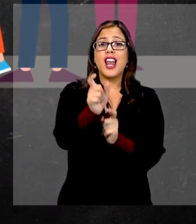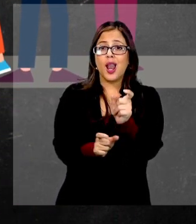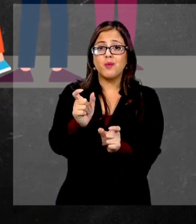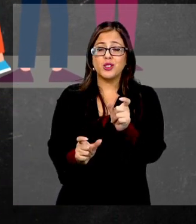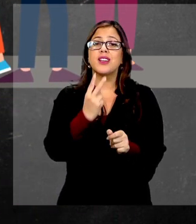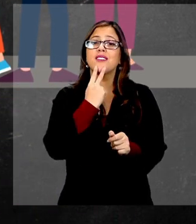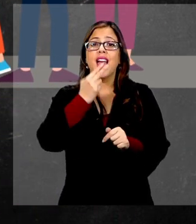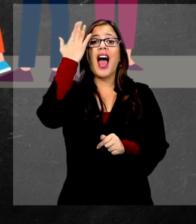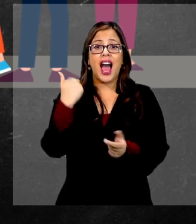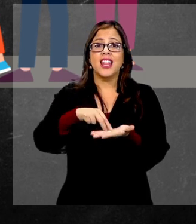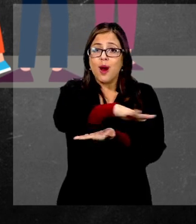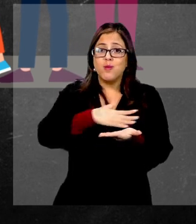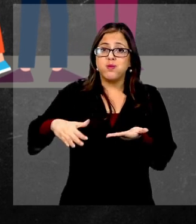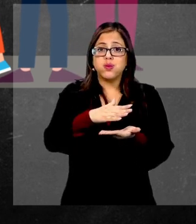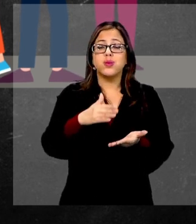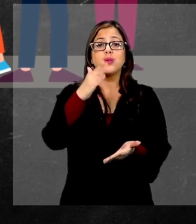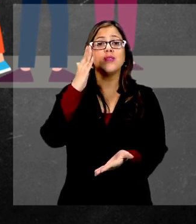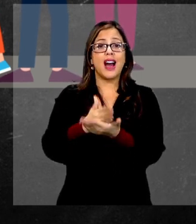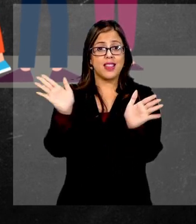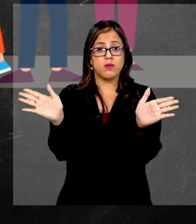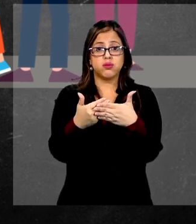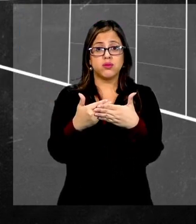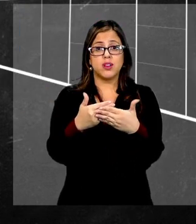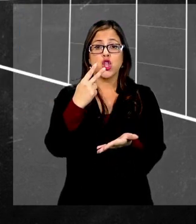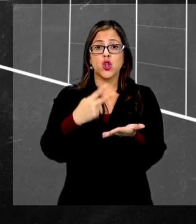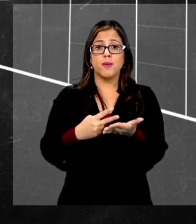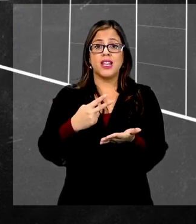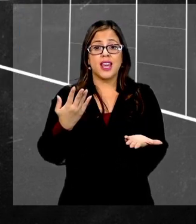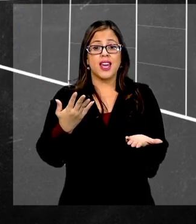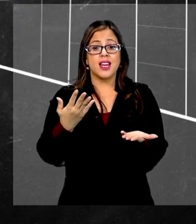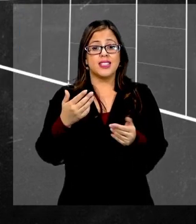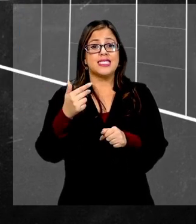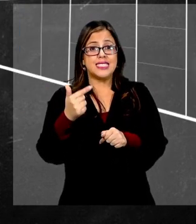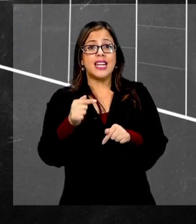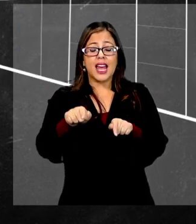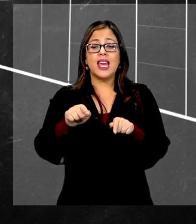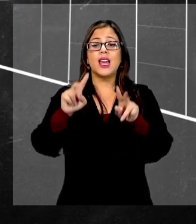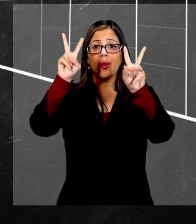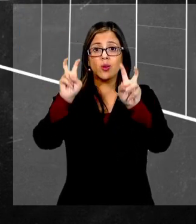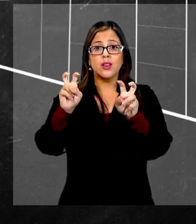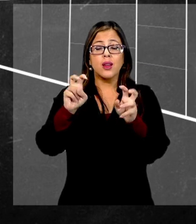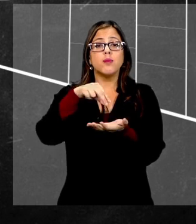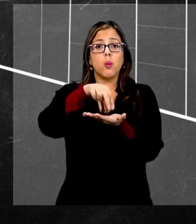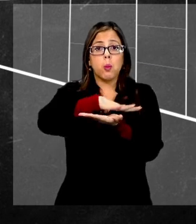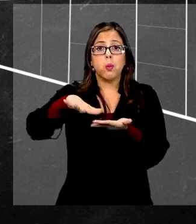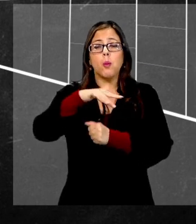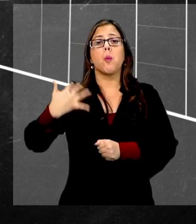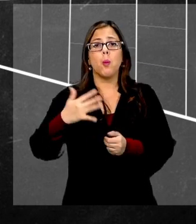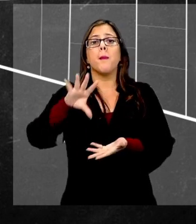las personas que habitaron el poblado hasta su cierre en el año 2007, es uno de los pueblos industriales más importantes del país.